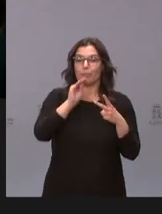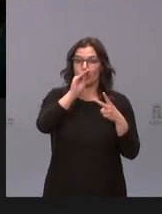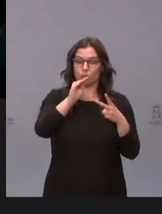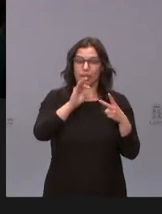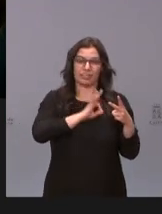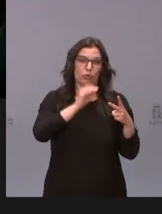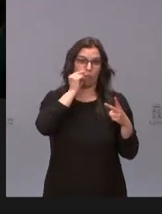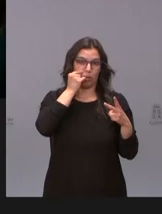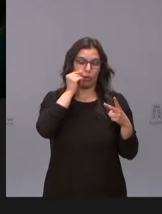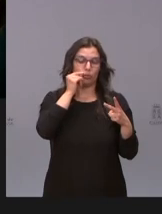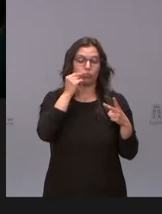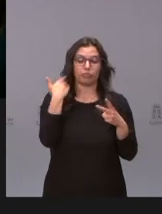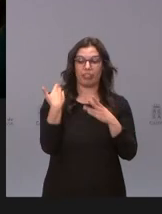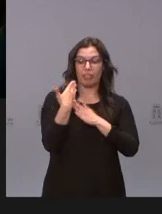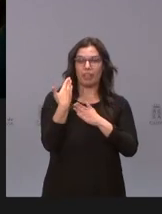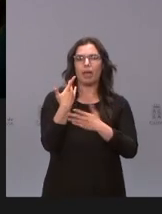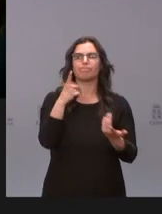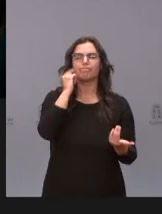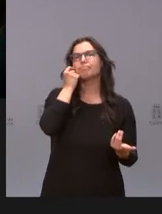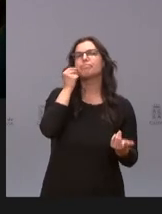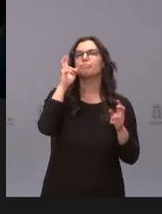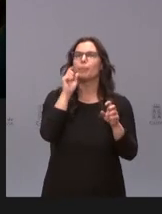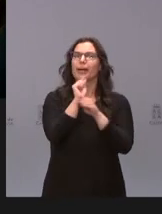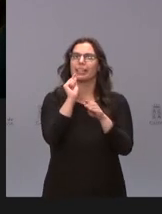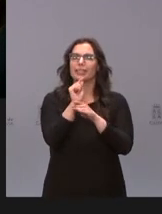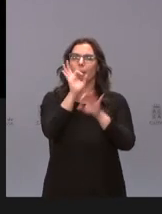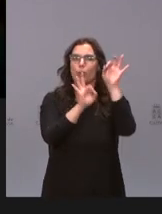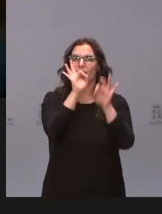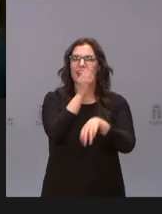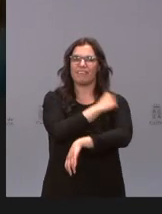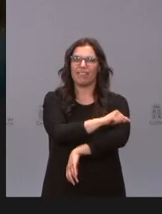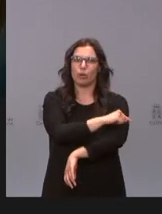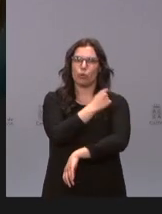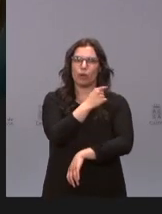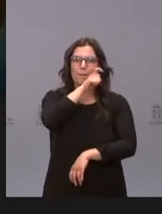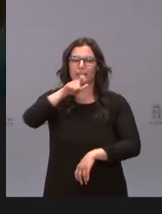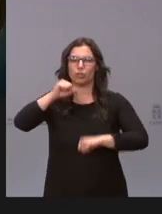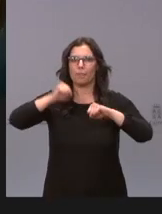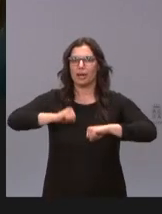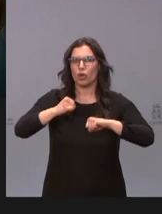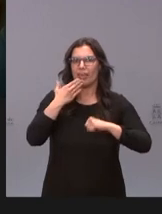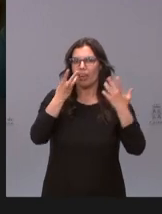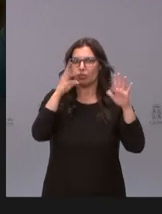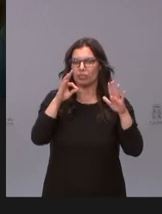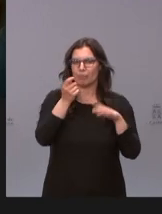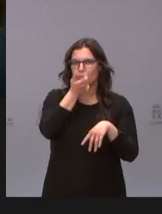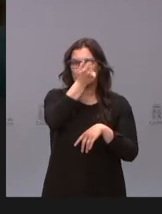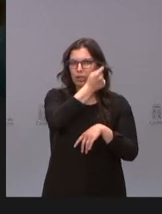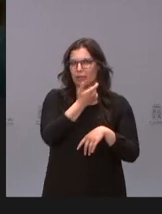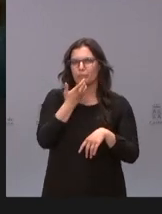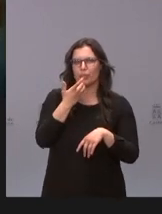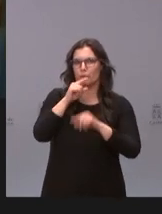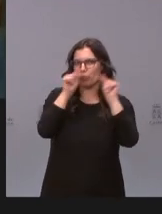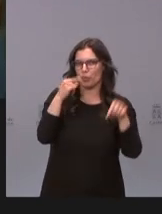últimos días estamos escuchando alguna crítica en torno al porcentaje de vacunación de personas mayores de 80 años en provincias como